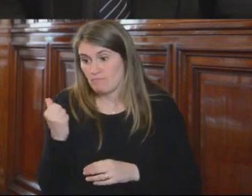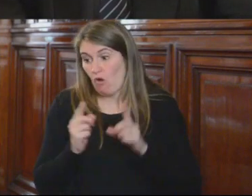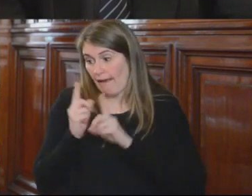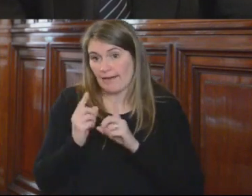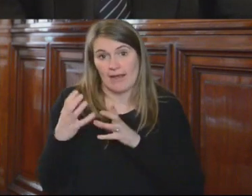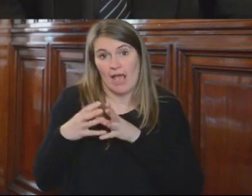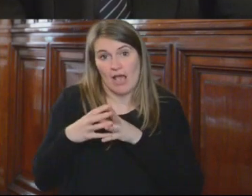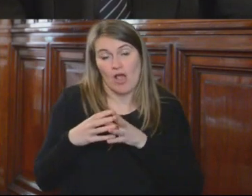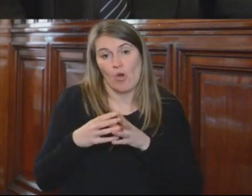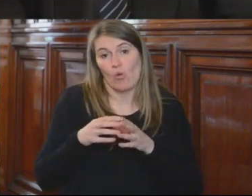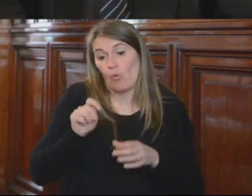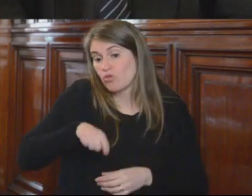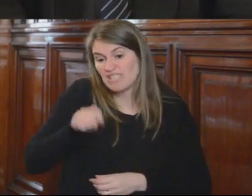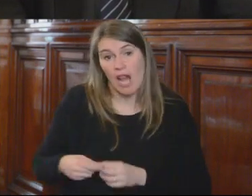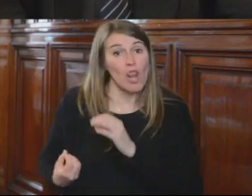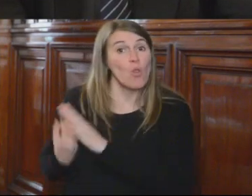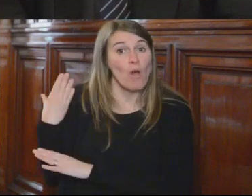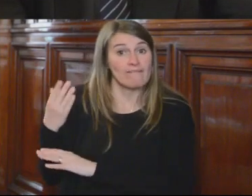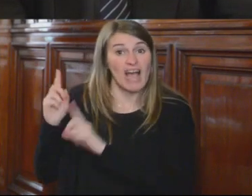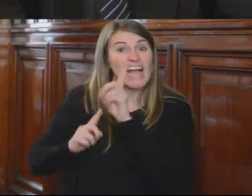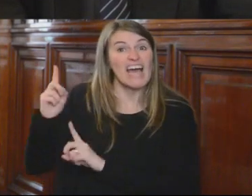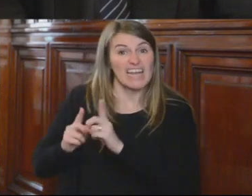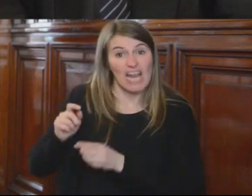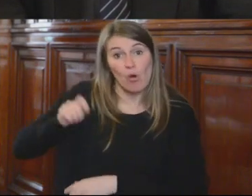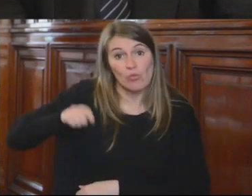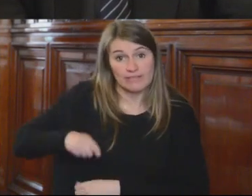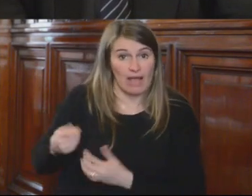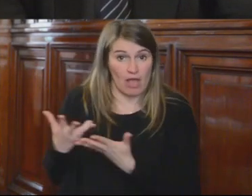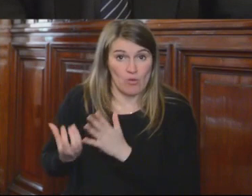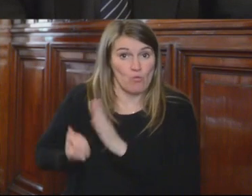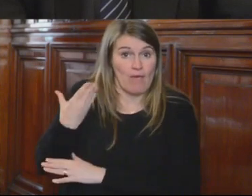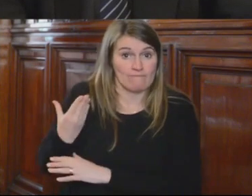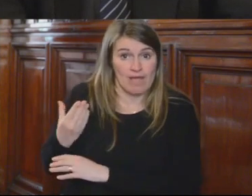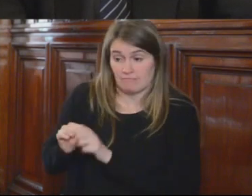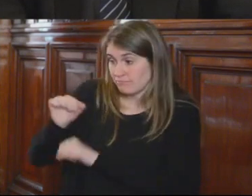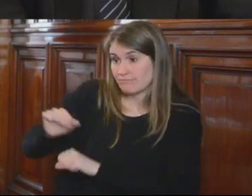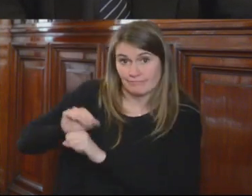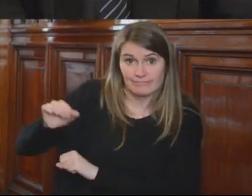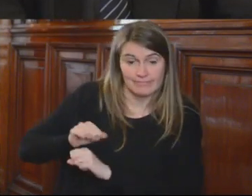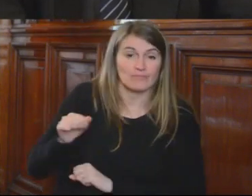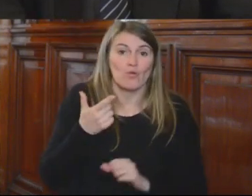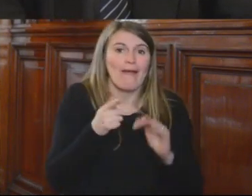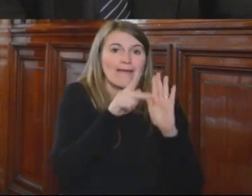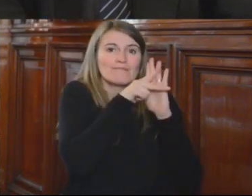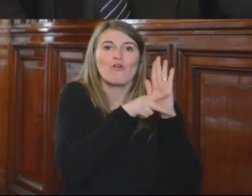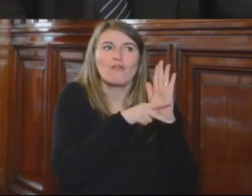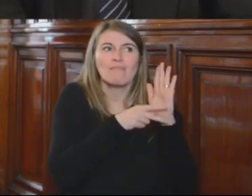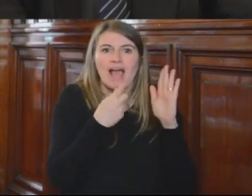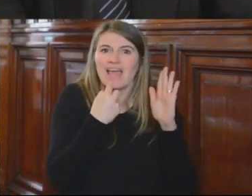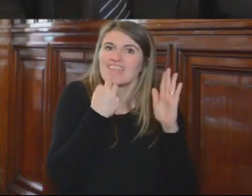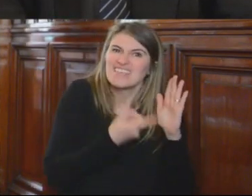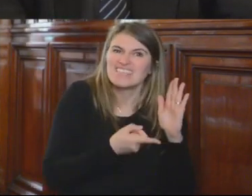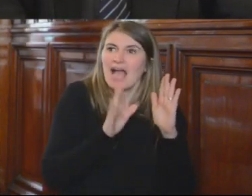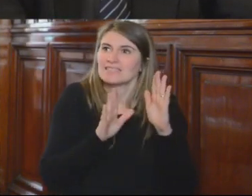judicial es de reciente creación, no existe en este momento una disposición normativa que fundamente la carrera